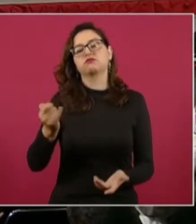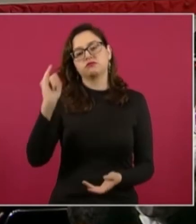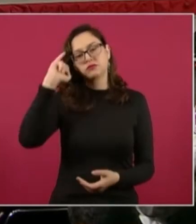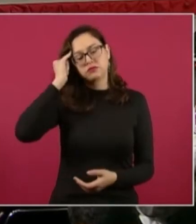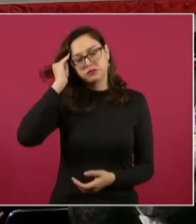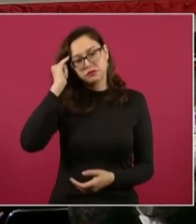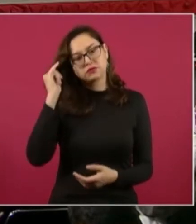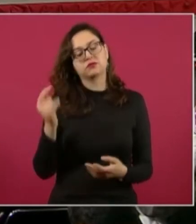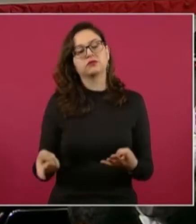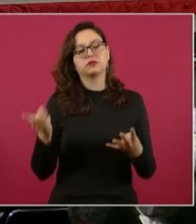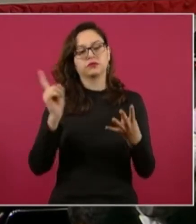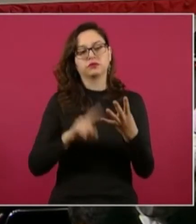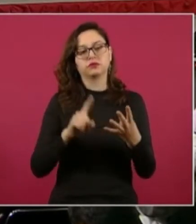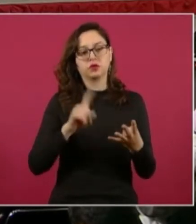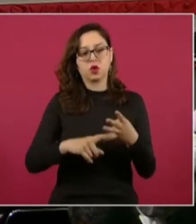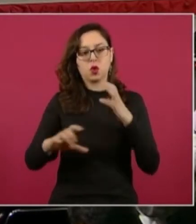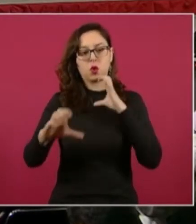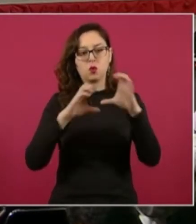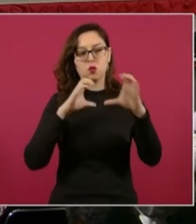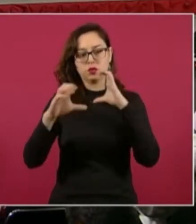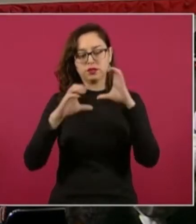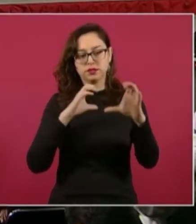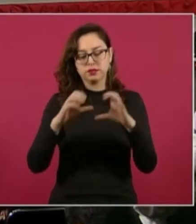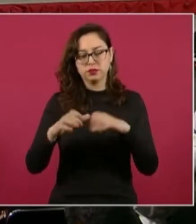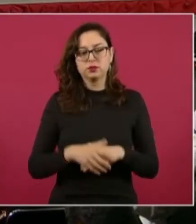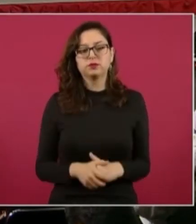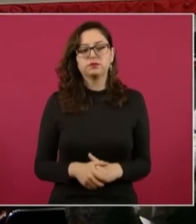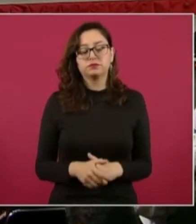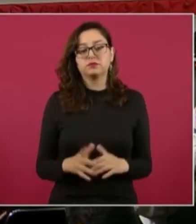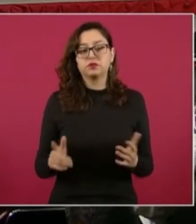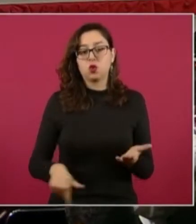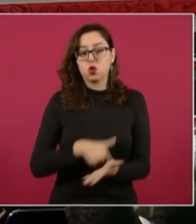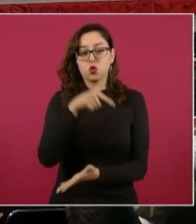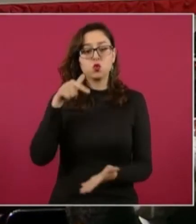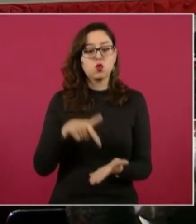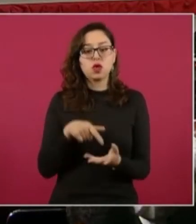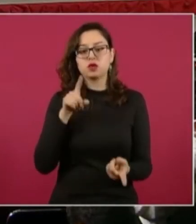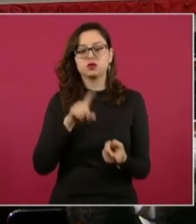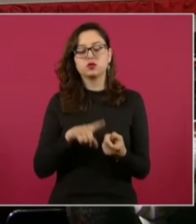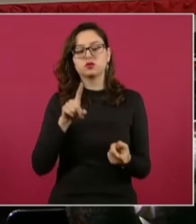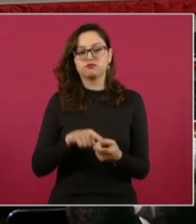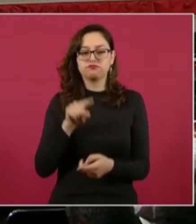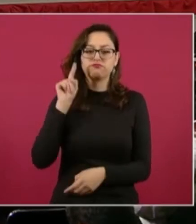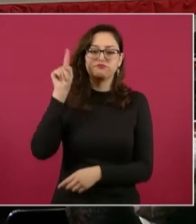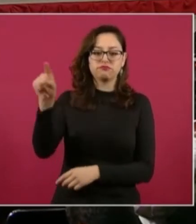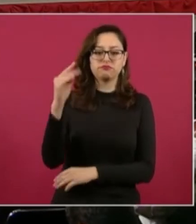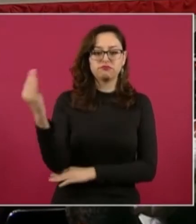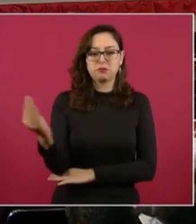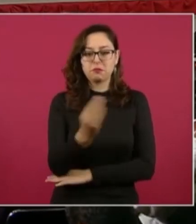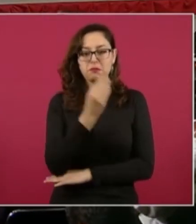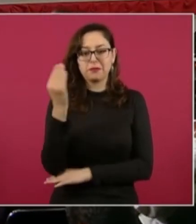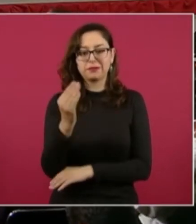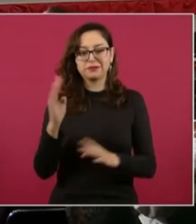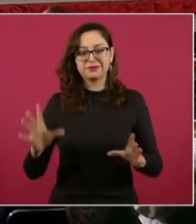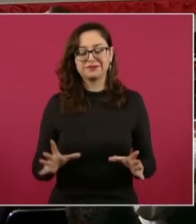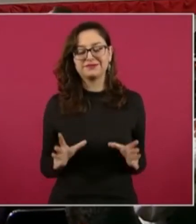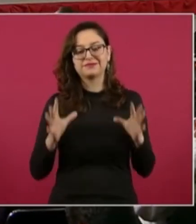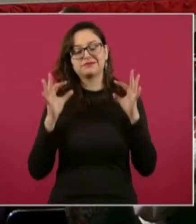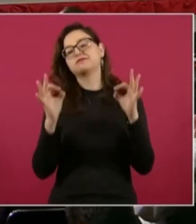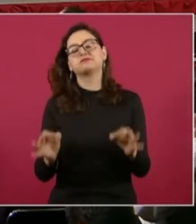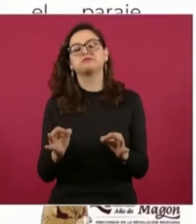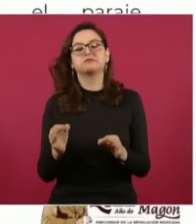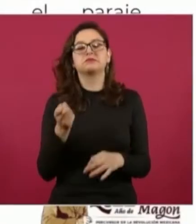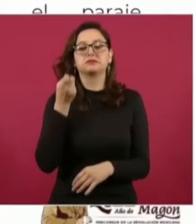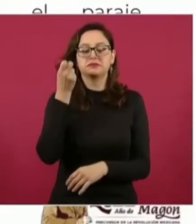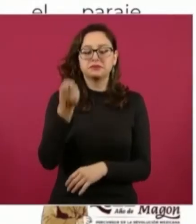intercultural. La sede, como ya ha sido dicho, pues será en Milpalta. Asimismo, explicó